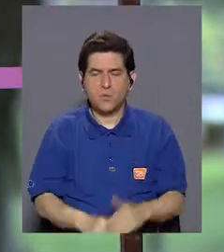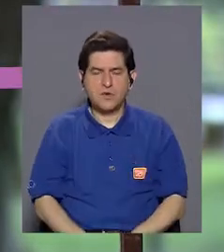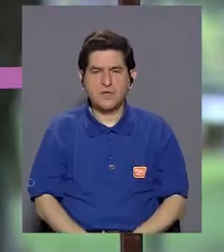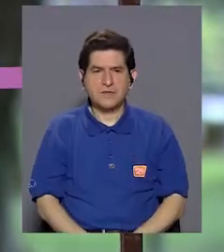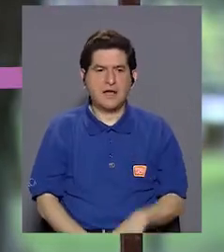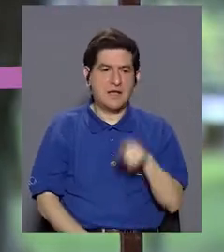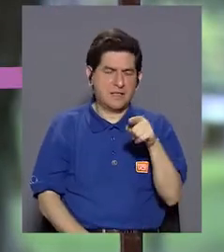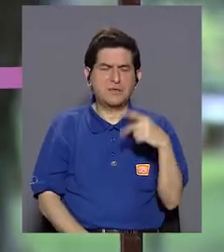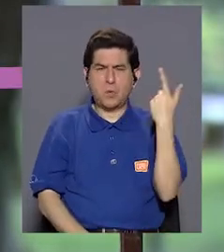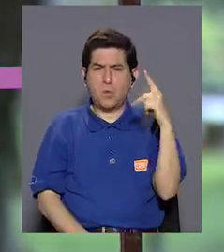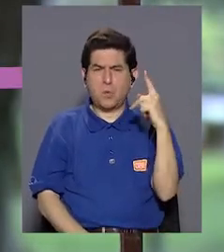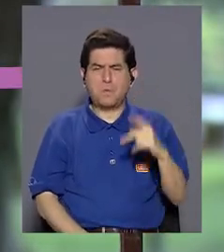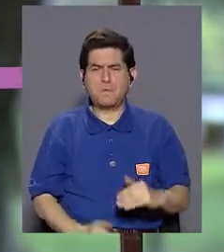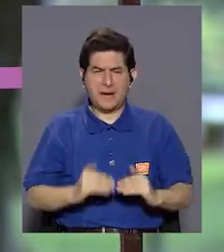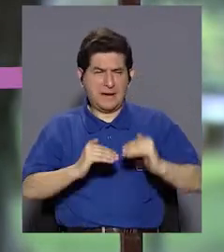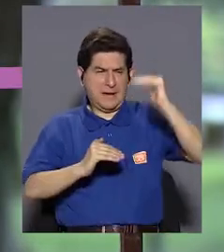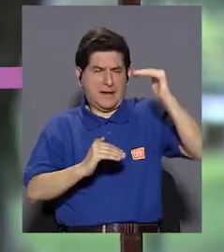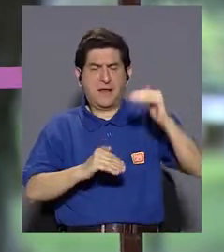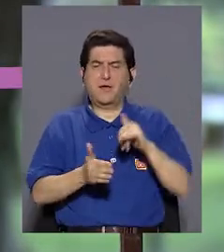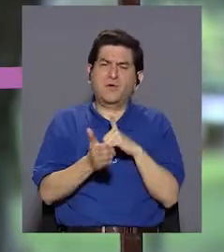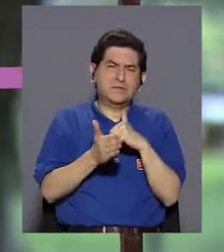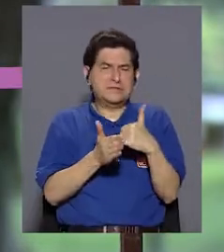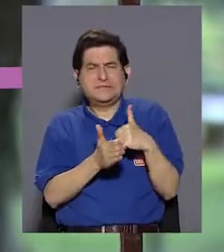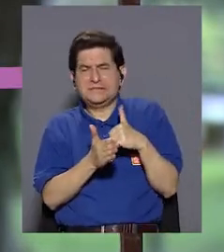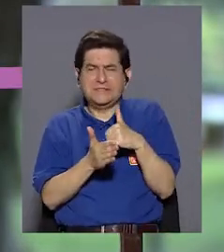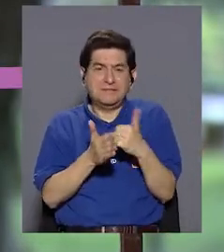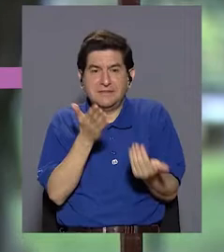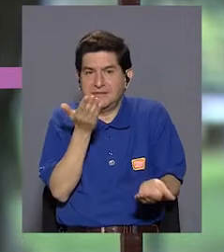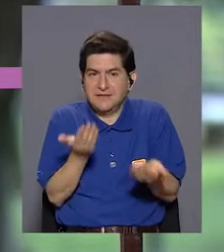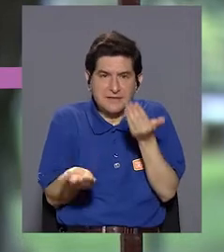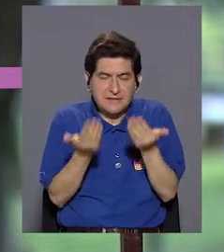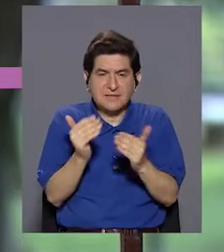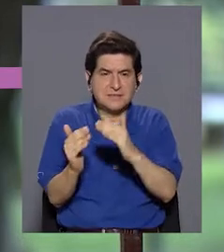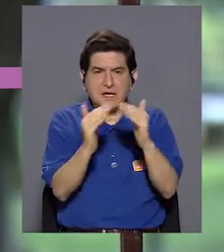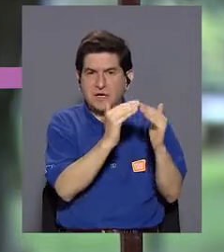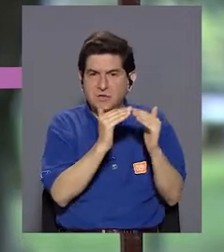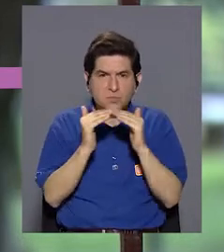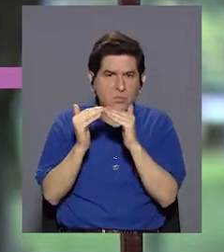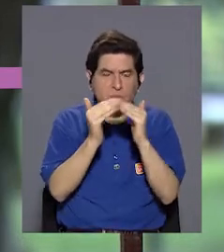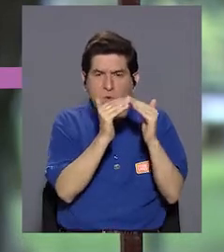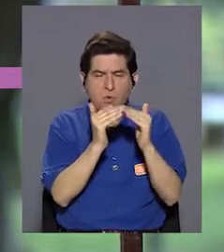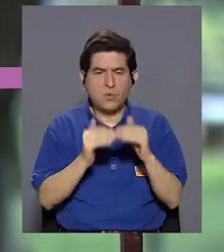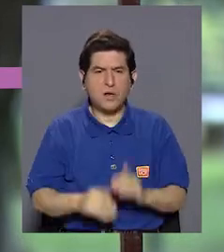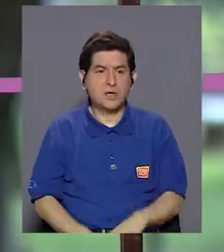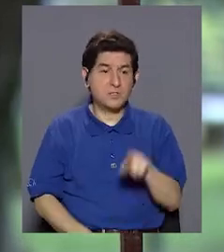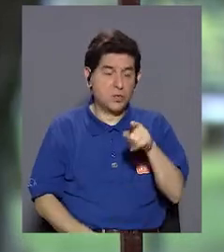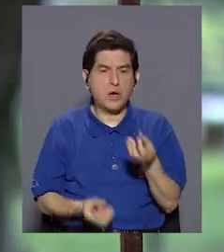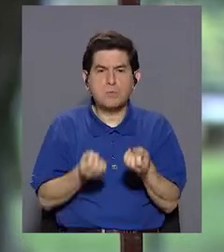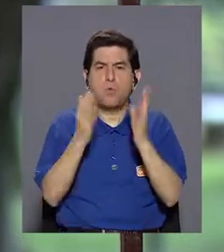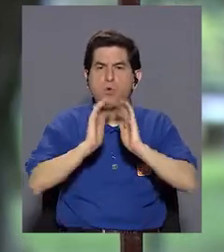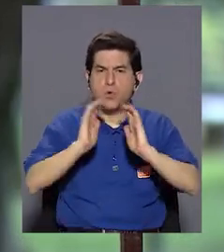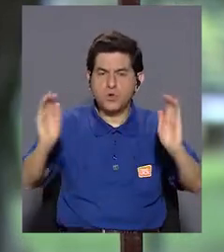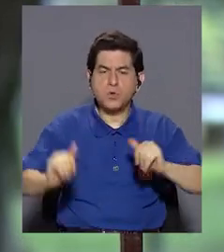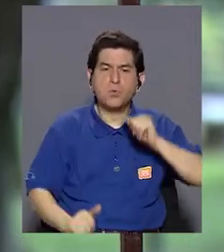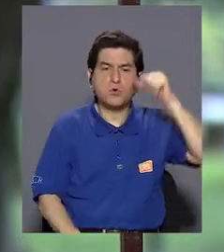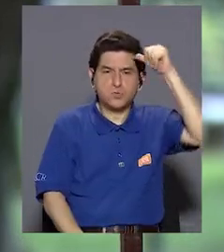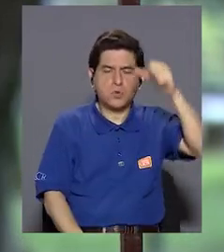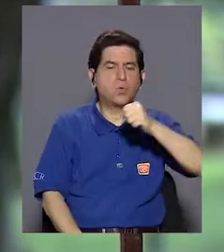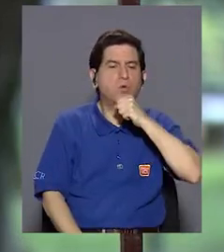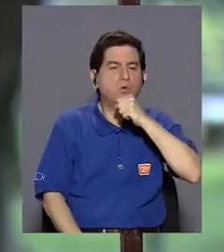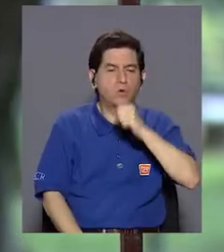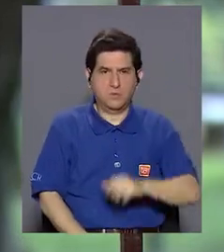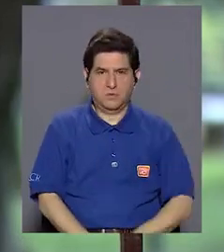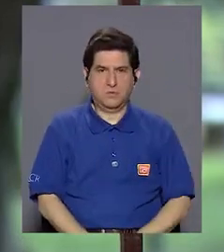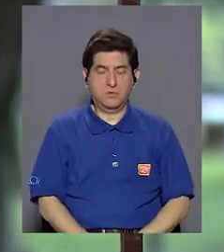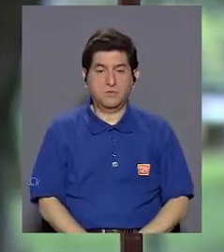comunidades con altos riesgos, alta vulnerabilidad, en poblaciones donde hay muchos niños, donde hay adultos mayores,